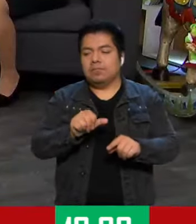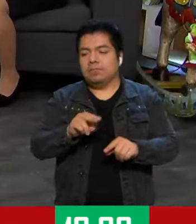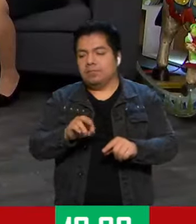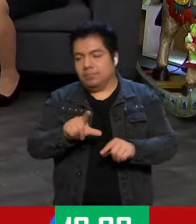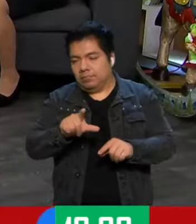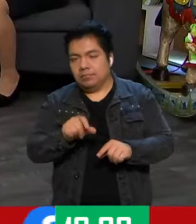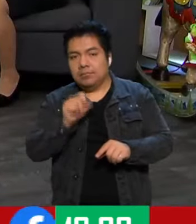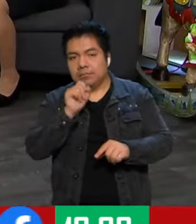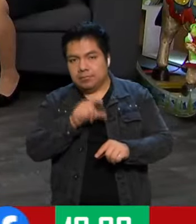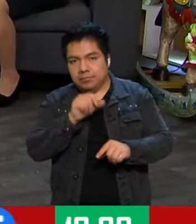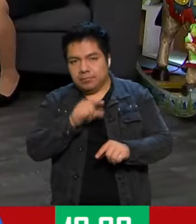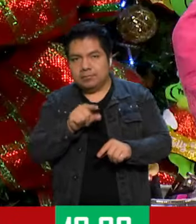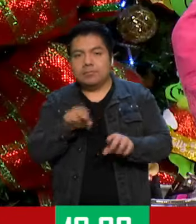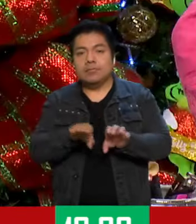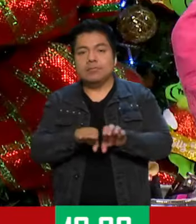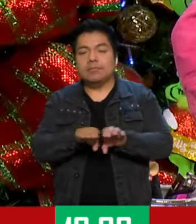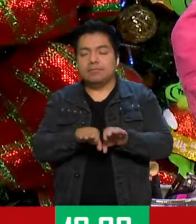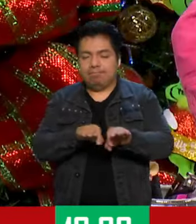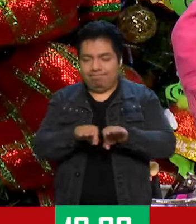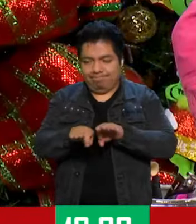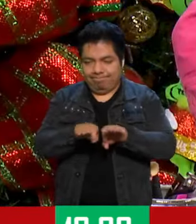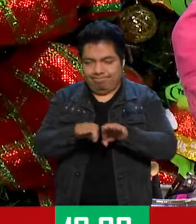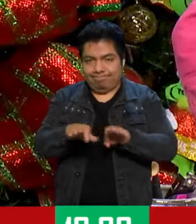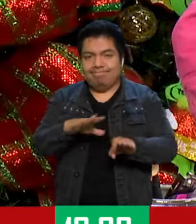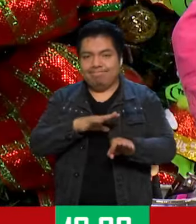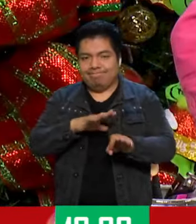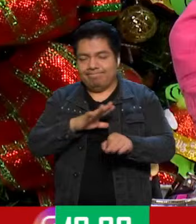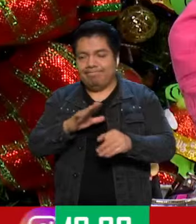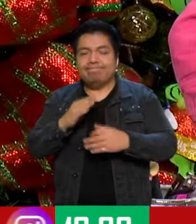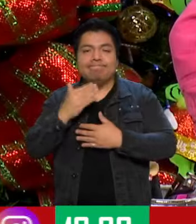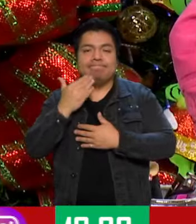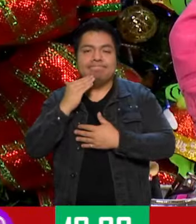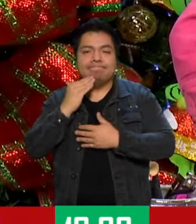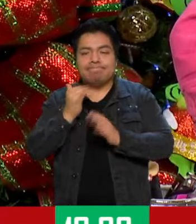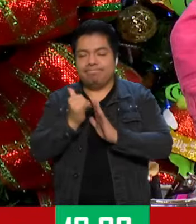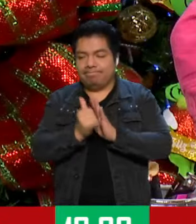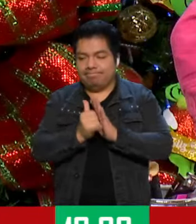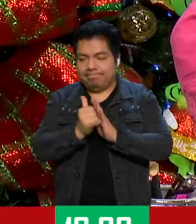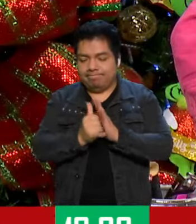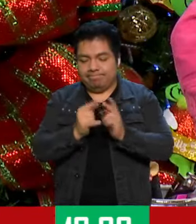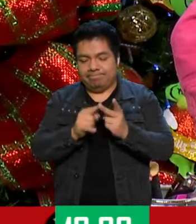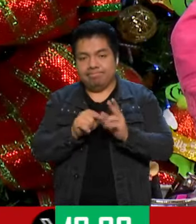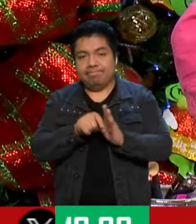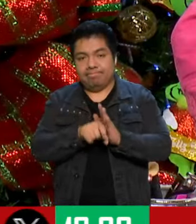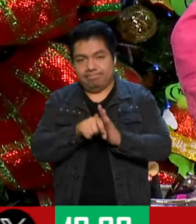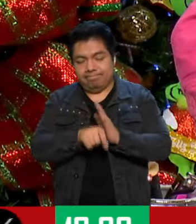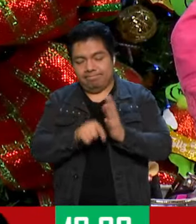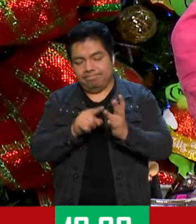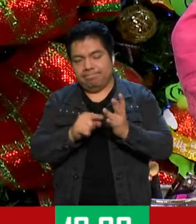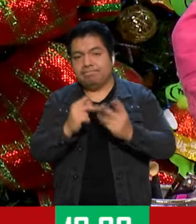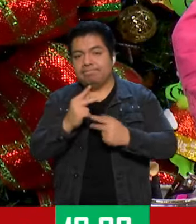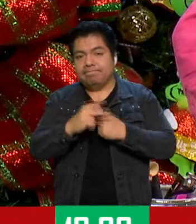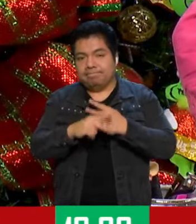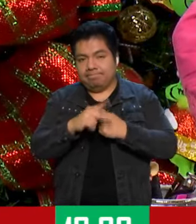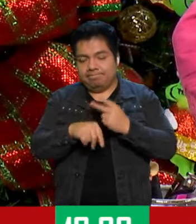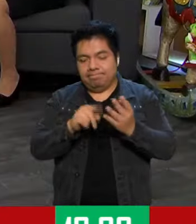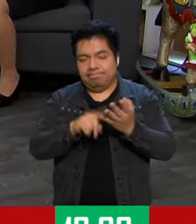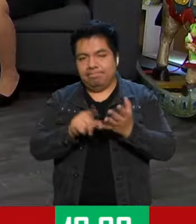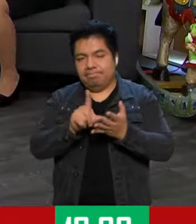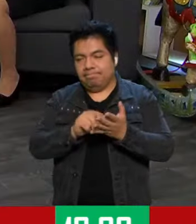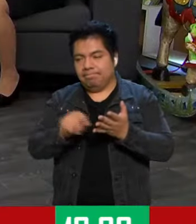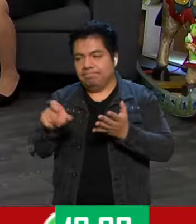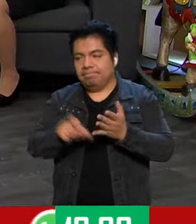como oferta de trabajo en Facebook, YouTube, Instagram, TikTok y X. ¿Cómo